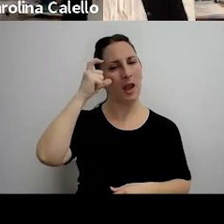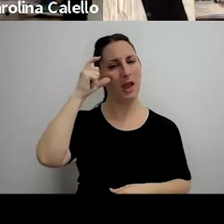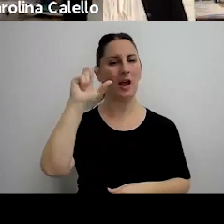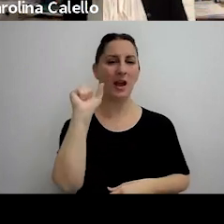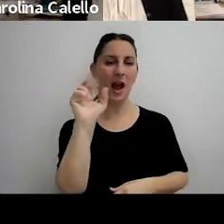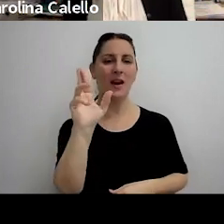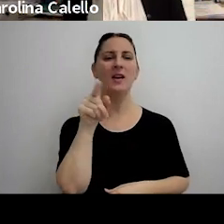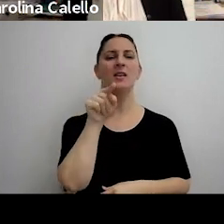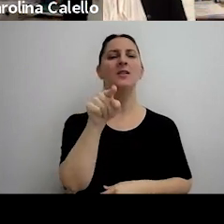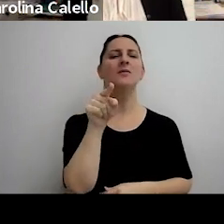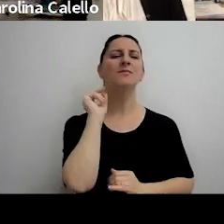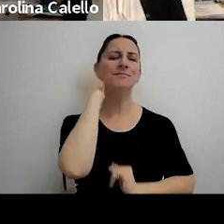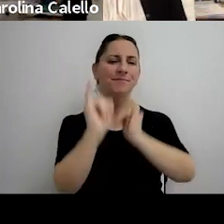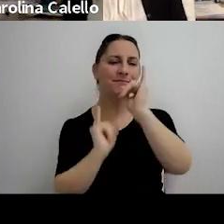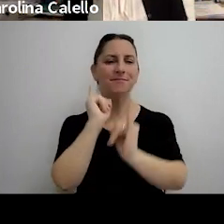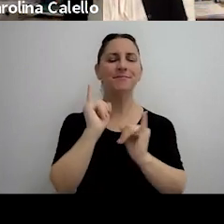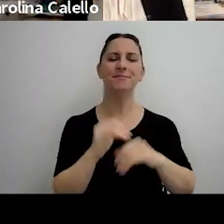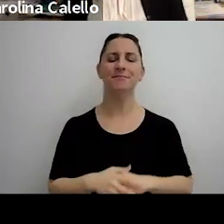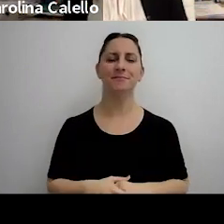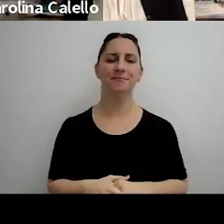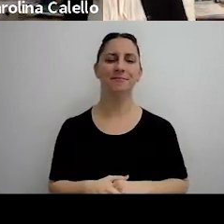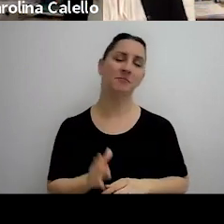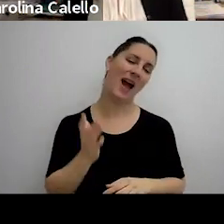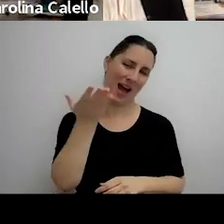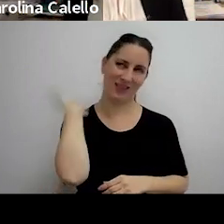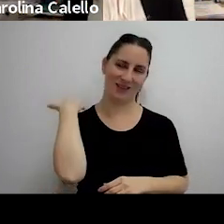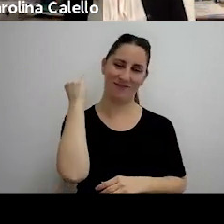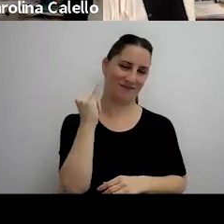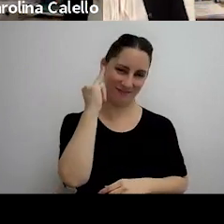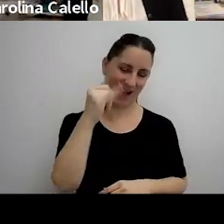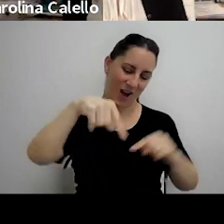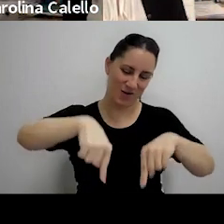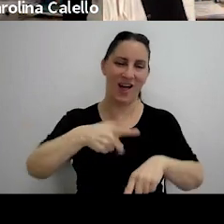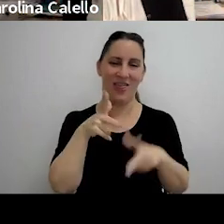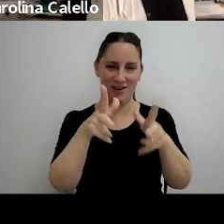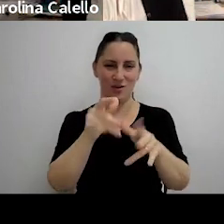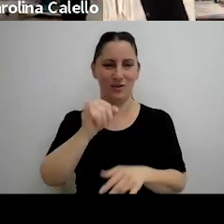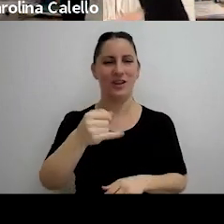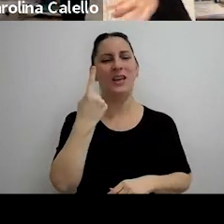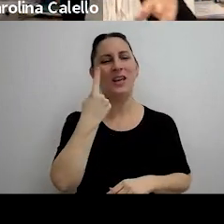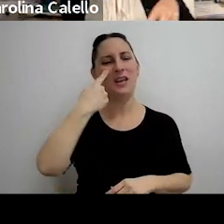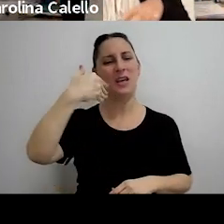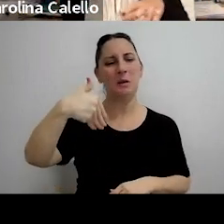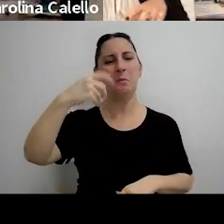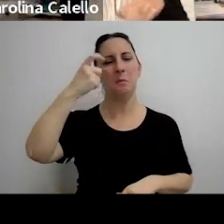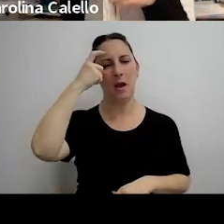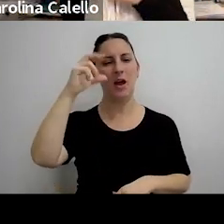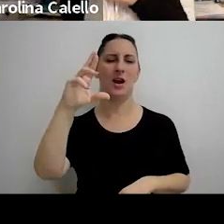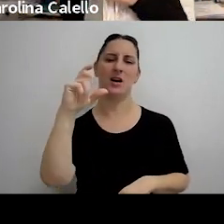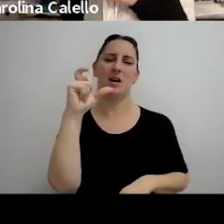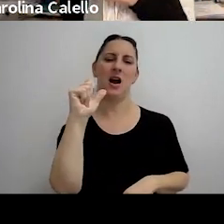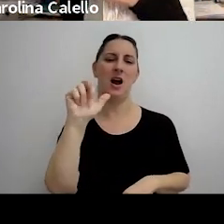cuestión que yo les comentaba que no se los había comentado se las digo ahora en Invercar son todas